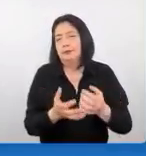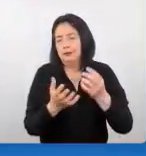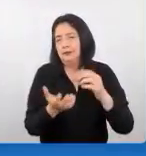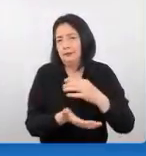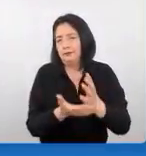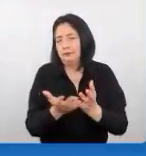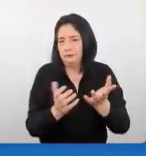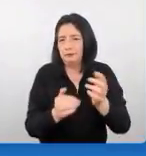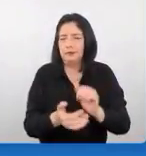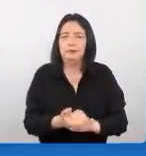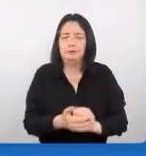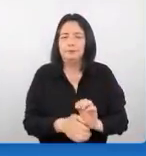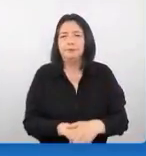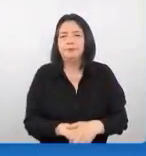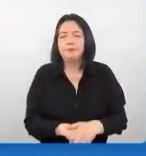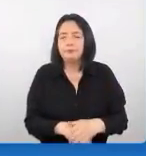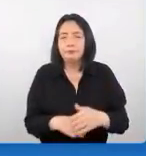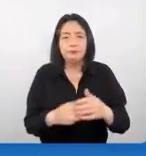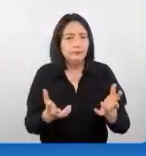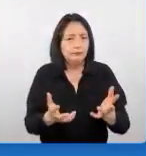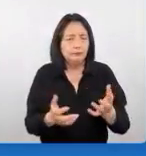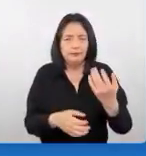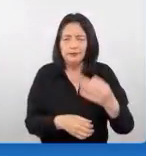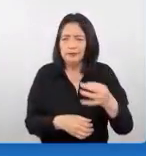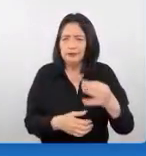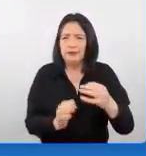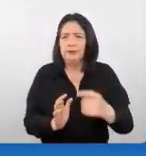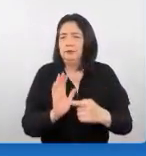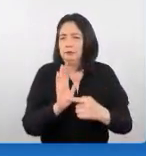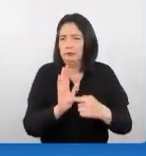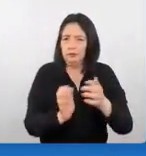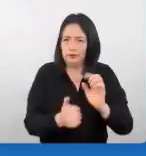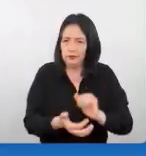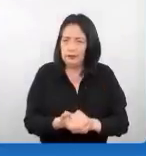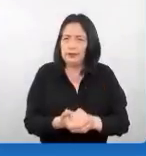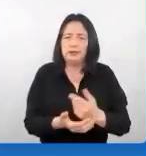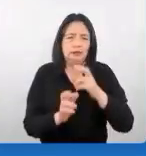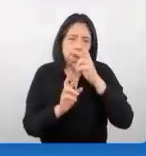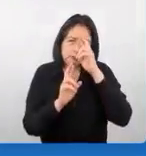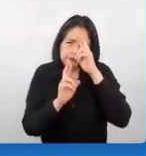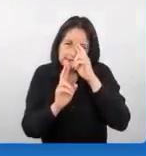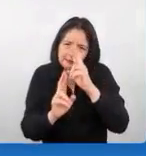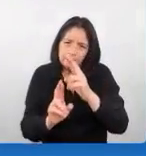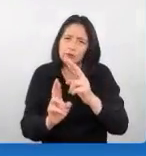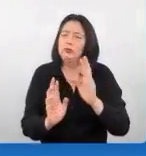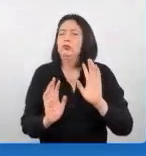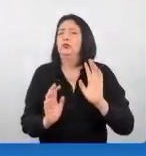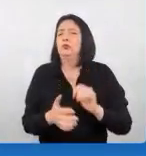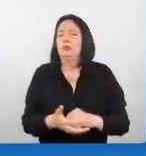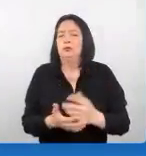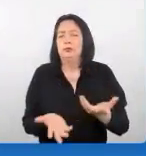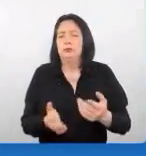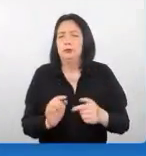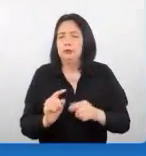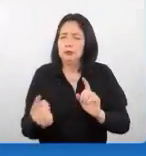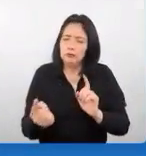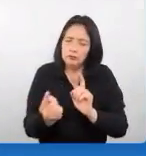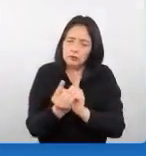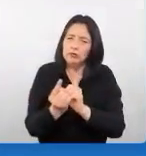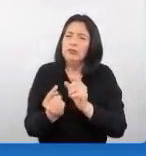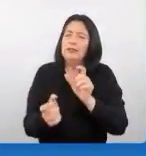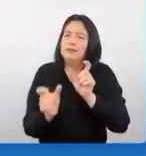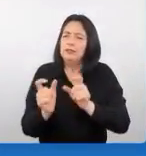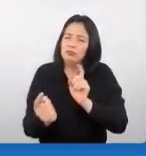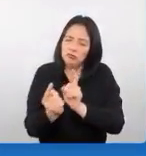parte de entonces siempre mostrar ese lado respetuoso mostrar ese contacto humano